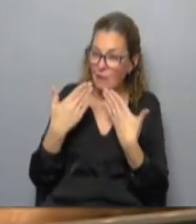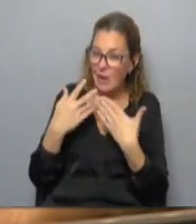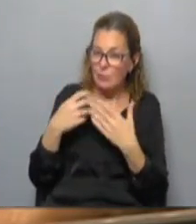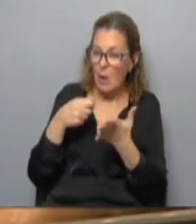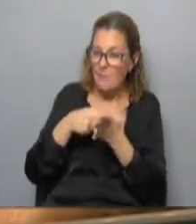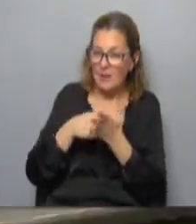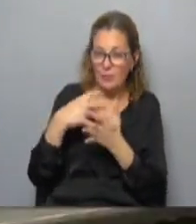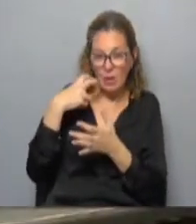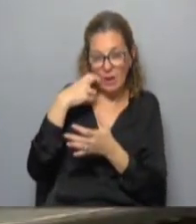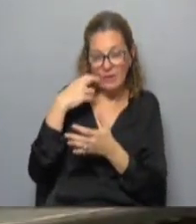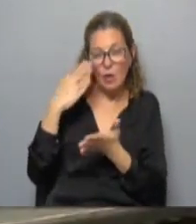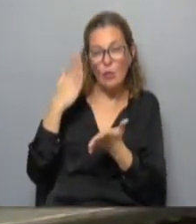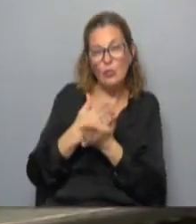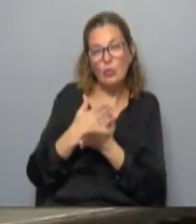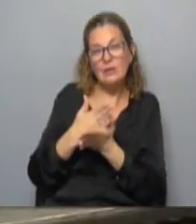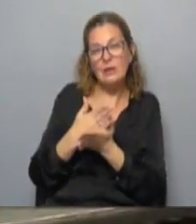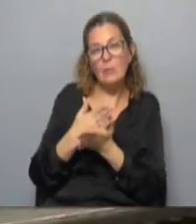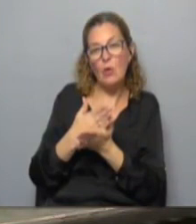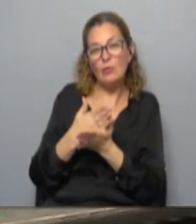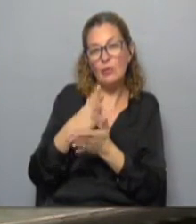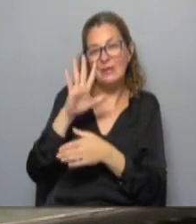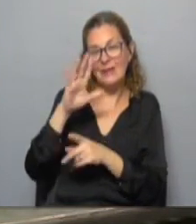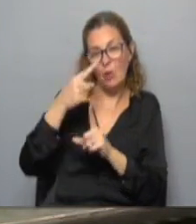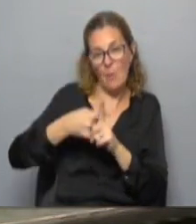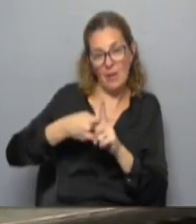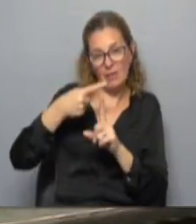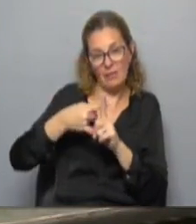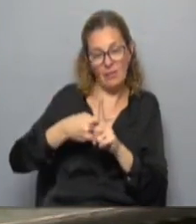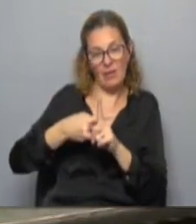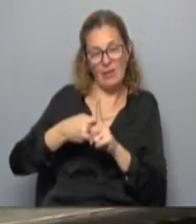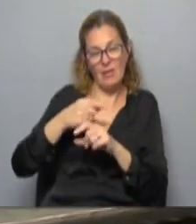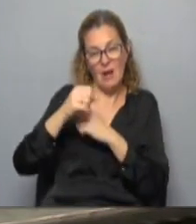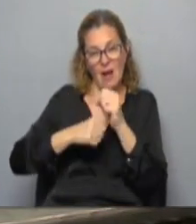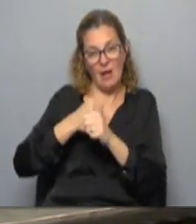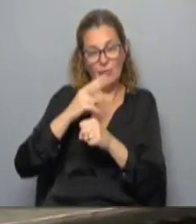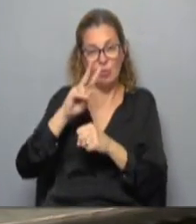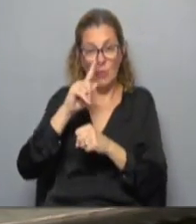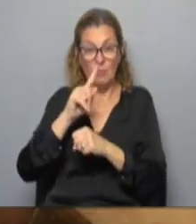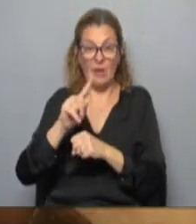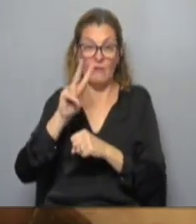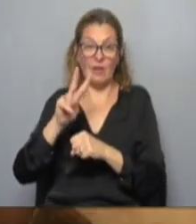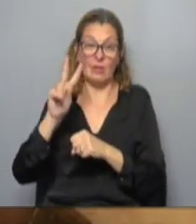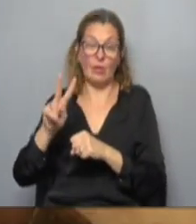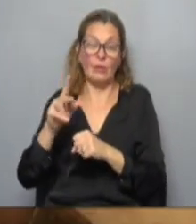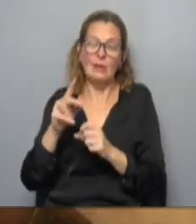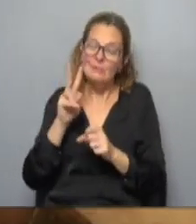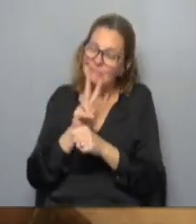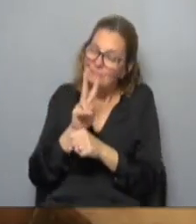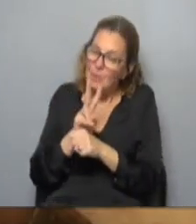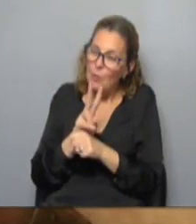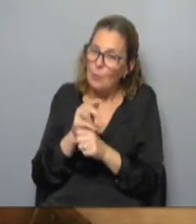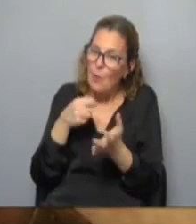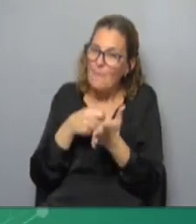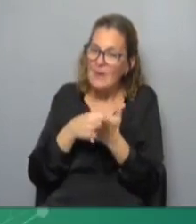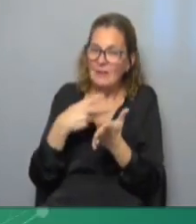de la carne en estos últimos 5 meses del año 2022 si hacemos un seguimiento del